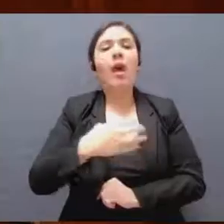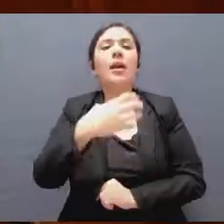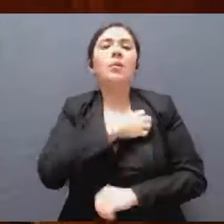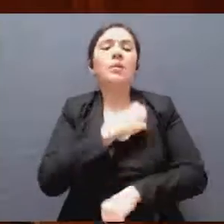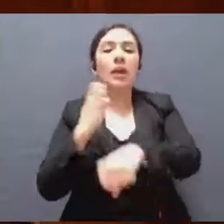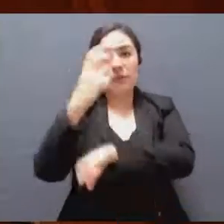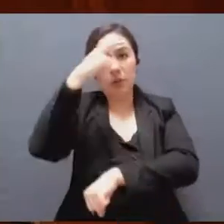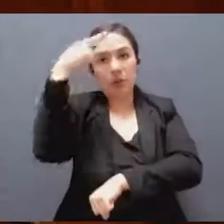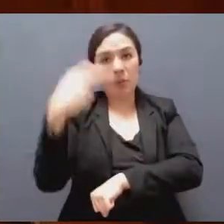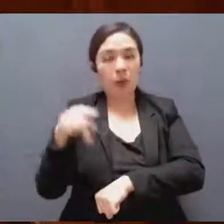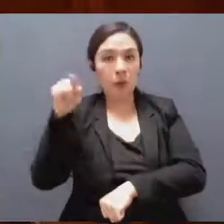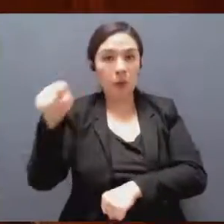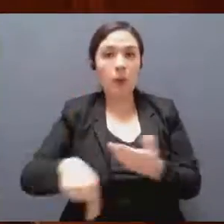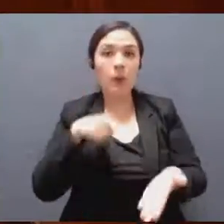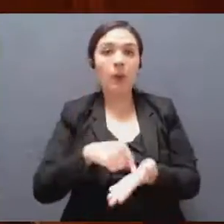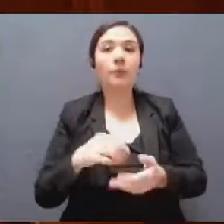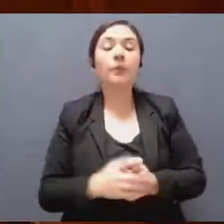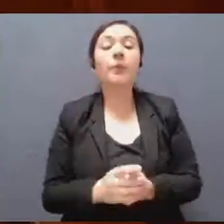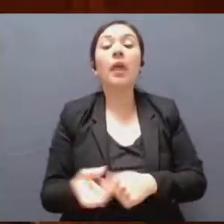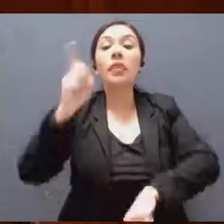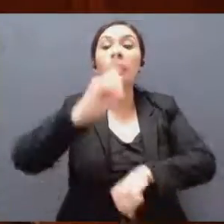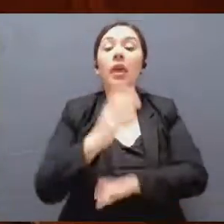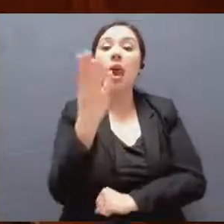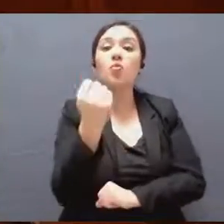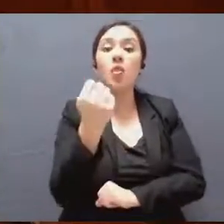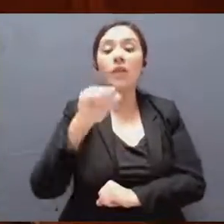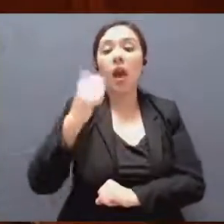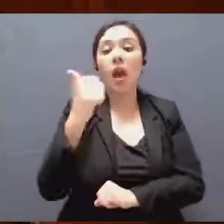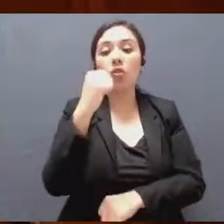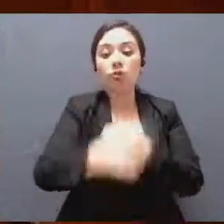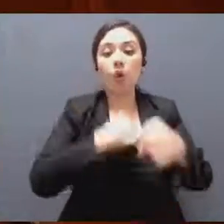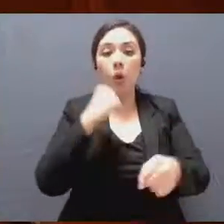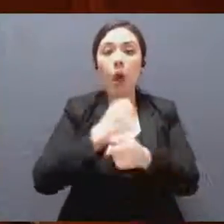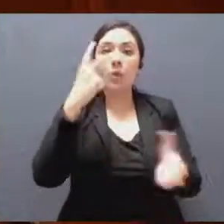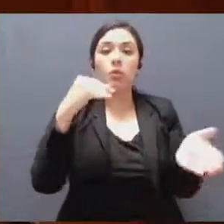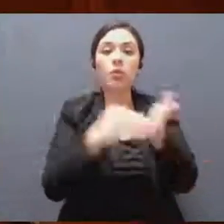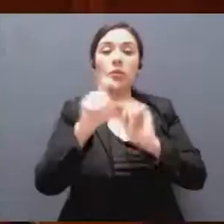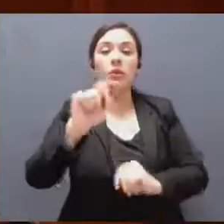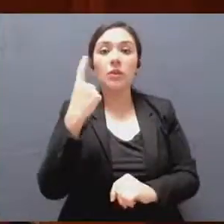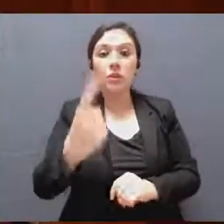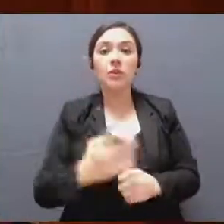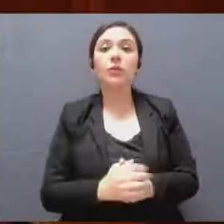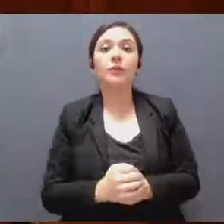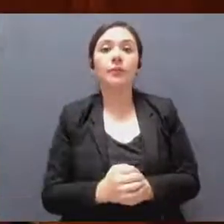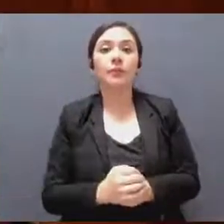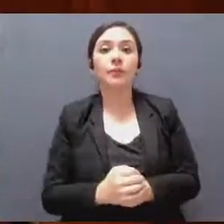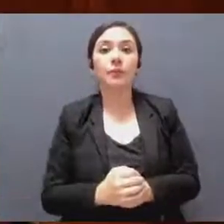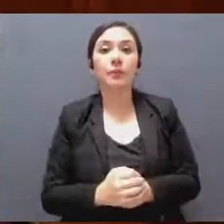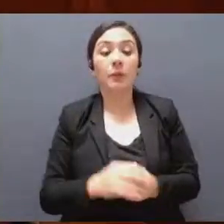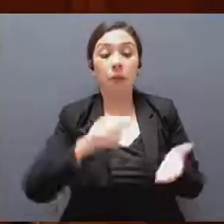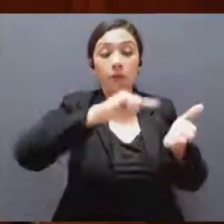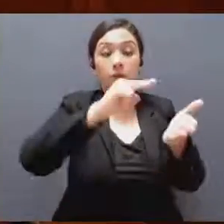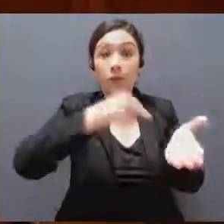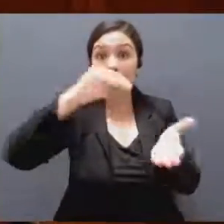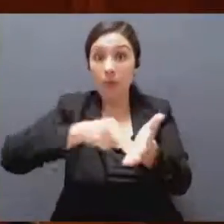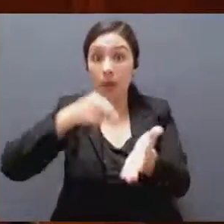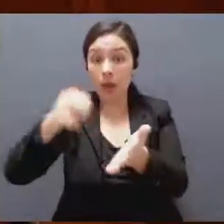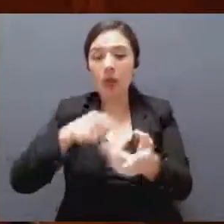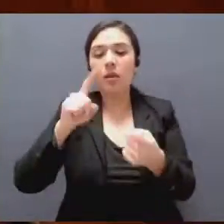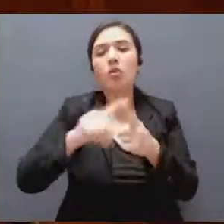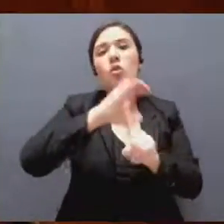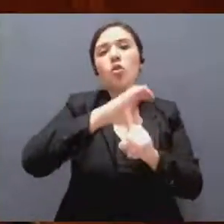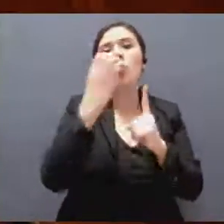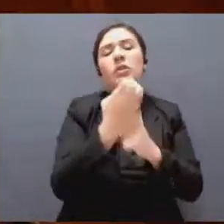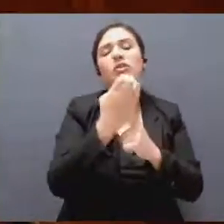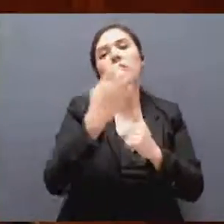Estado de México, a los nueve días del mes de agosto del dos mil veintiuno. Los firmantes, comisiones legislativas de